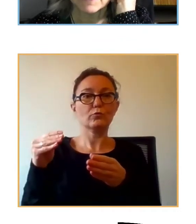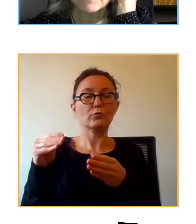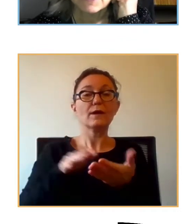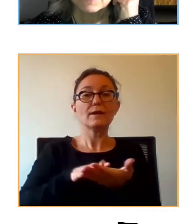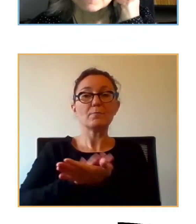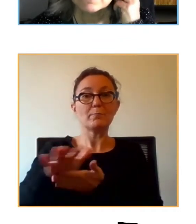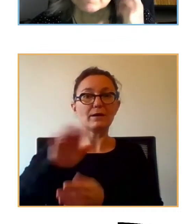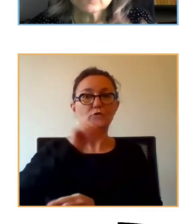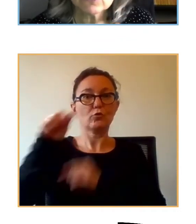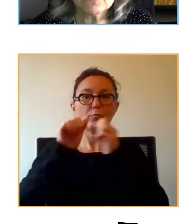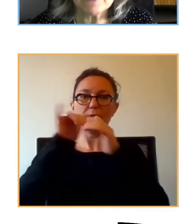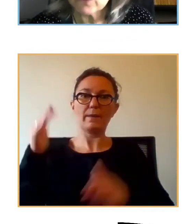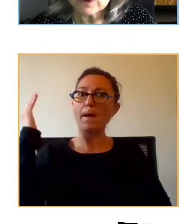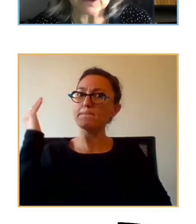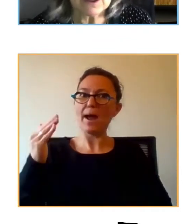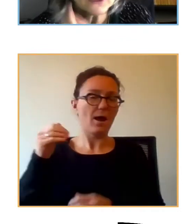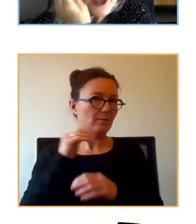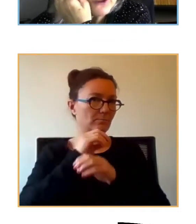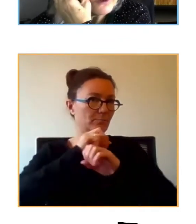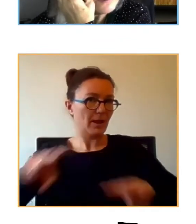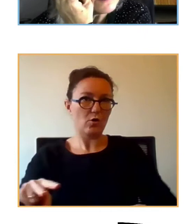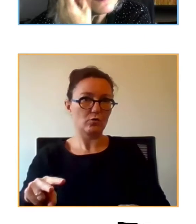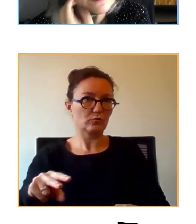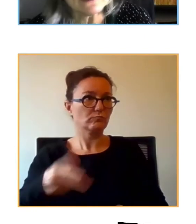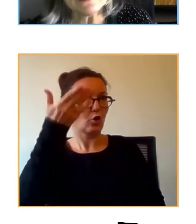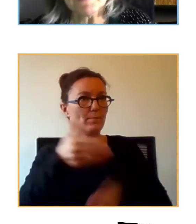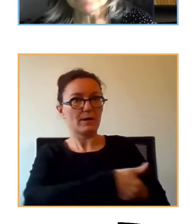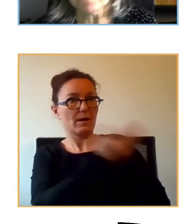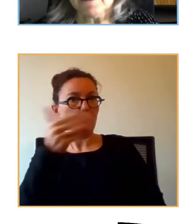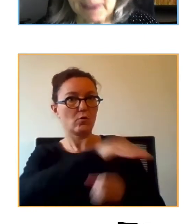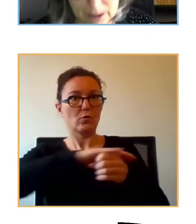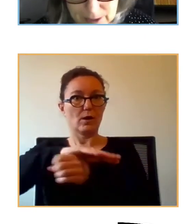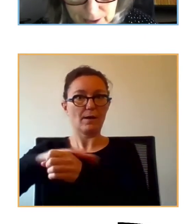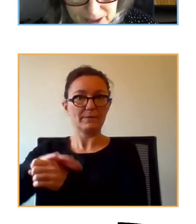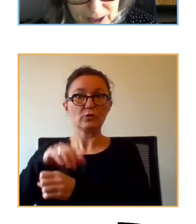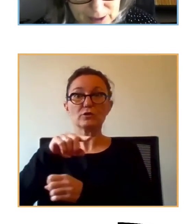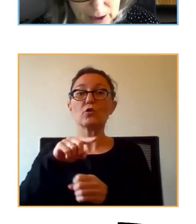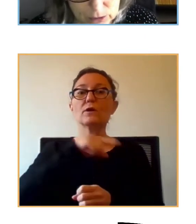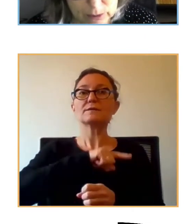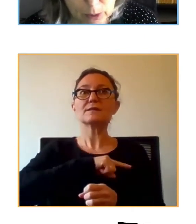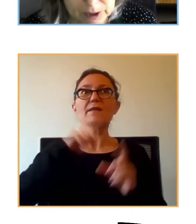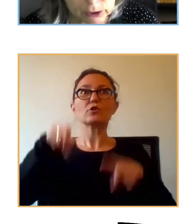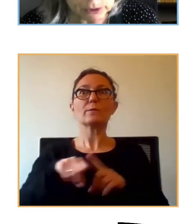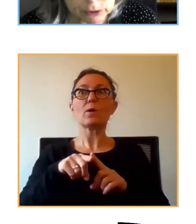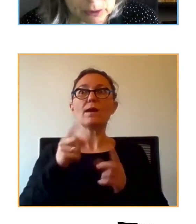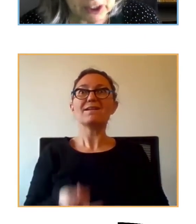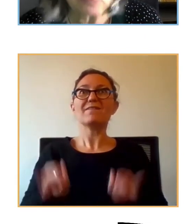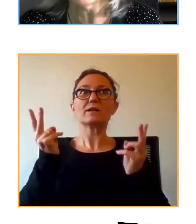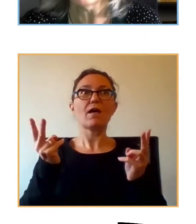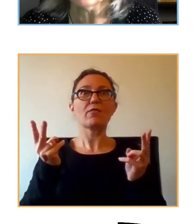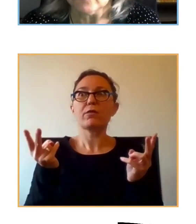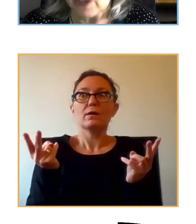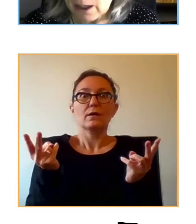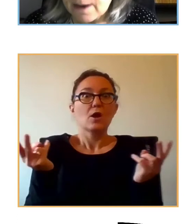pandemia y esto va muy relacionado con esta sensación de pérdida de libertad en un momento evolutivo de